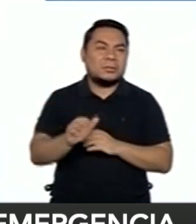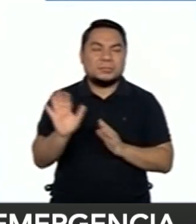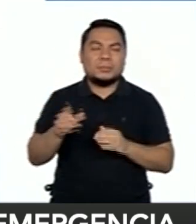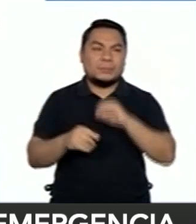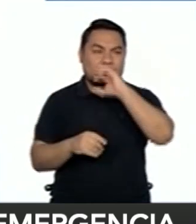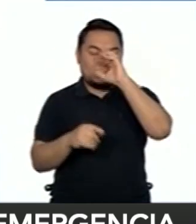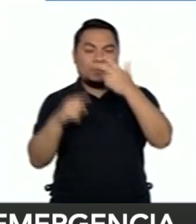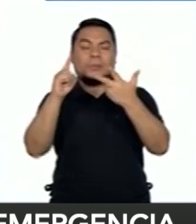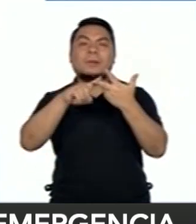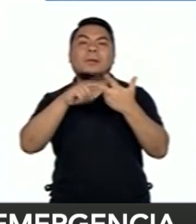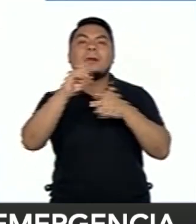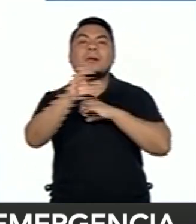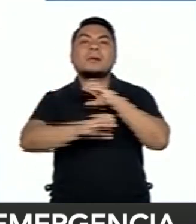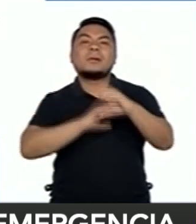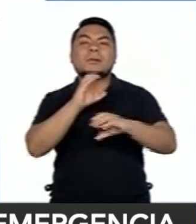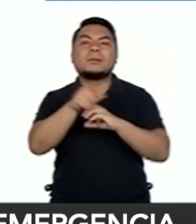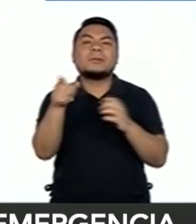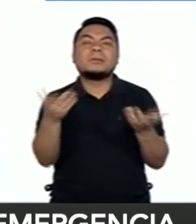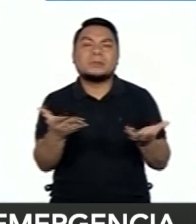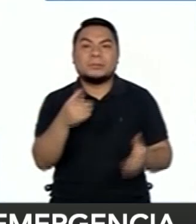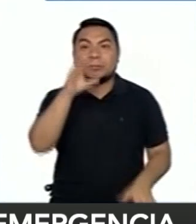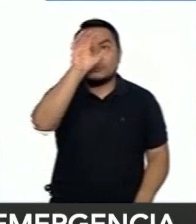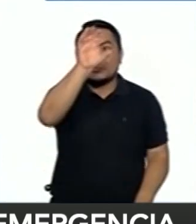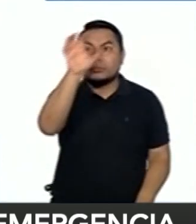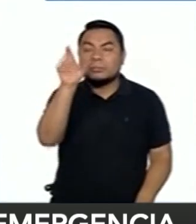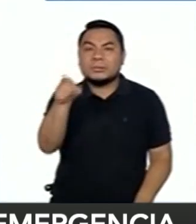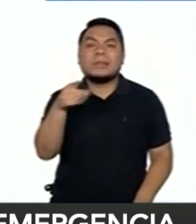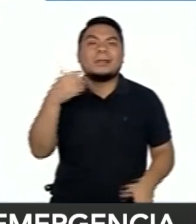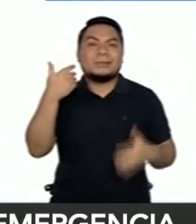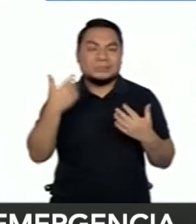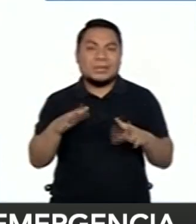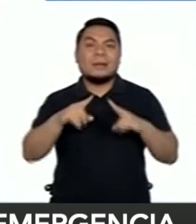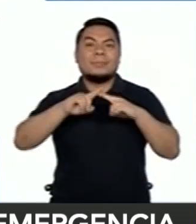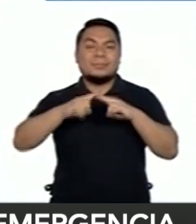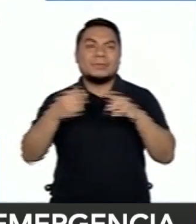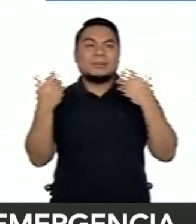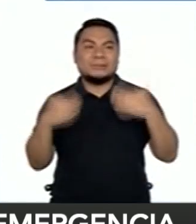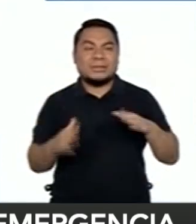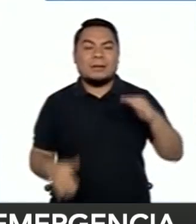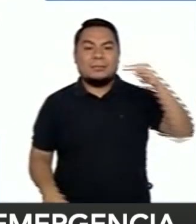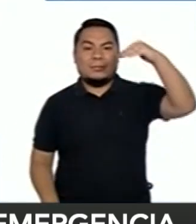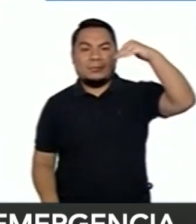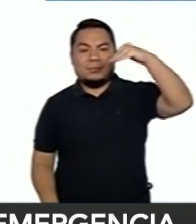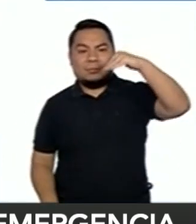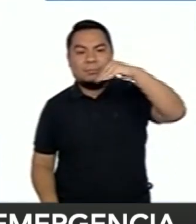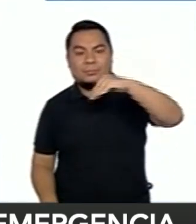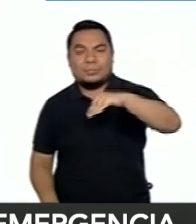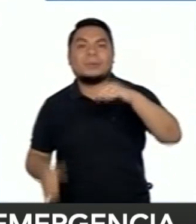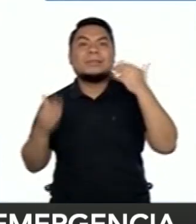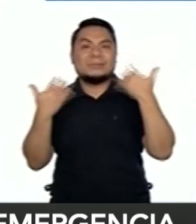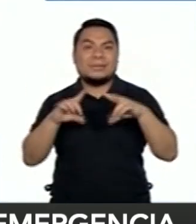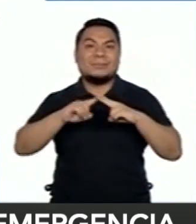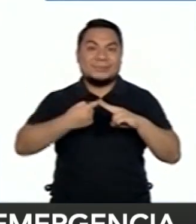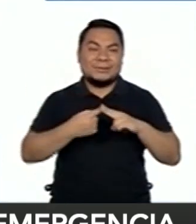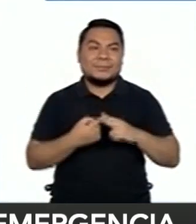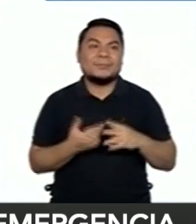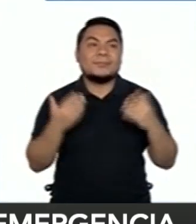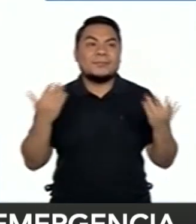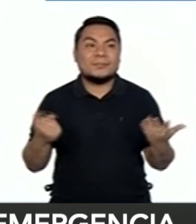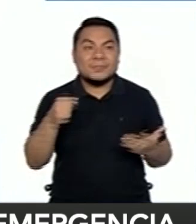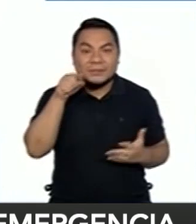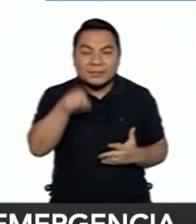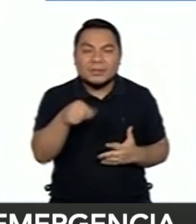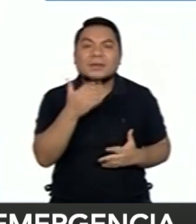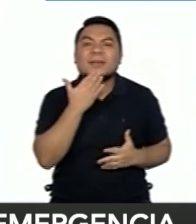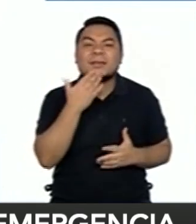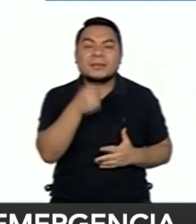vea, las regiones cuya epidemia ya ha empezado un claro decrecimiento. Y ahí está,